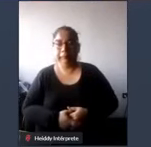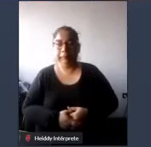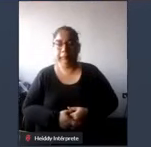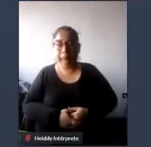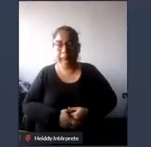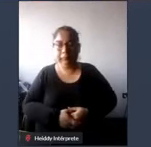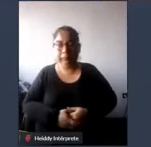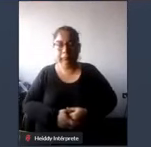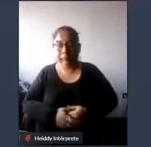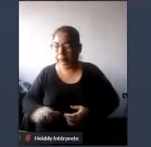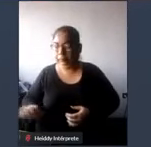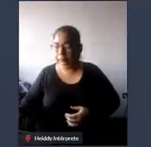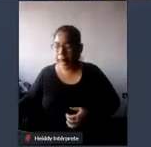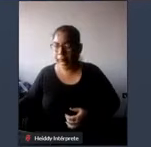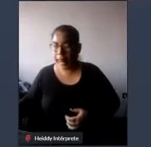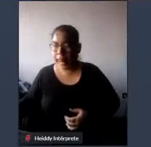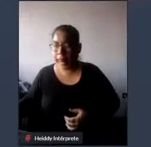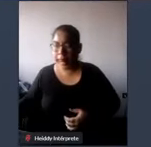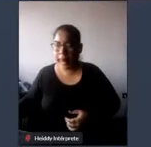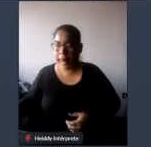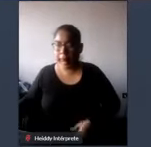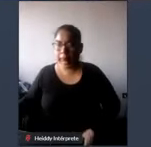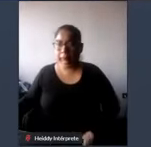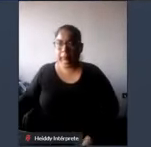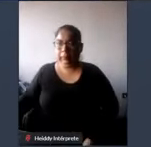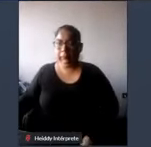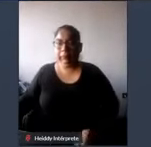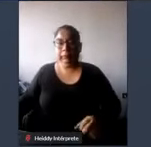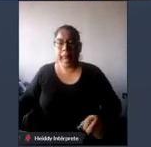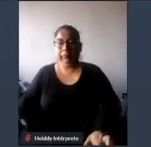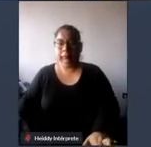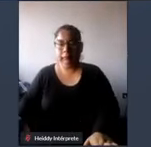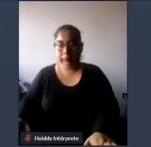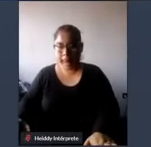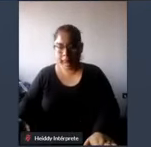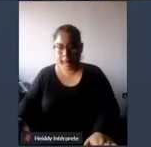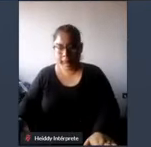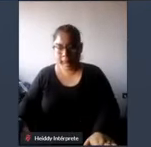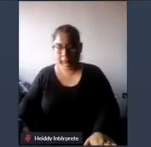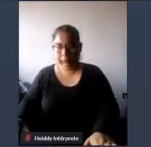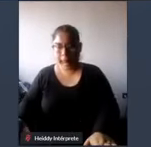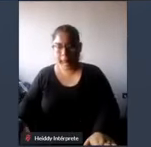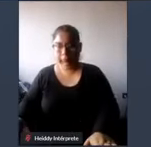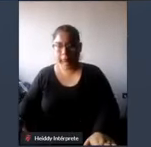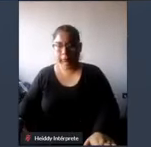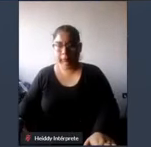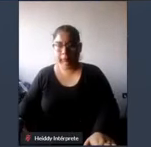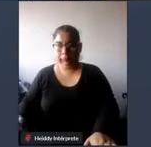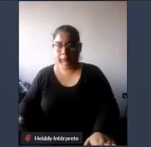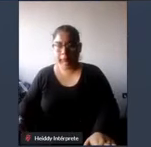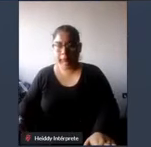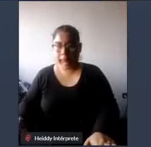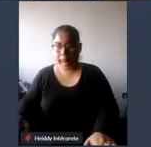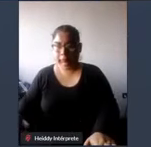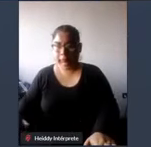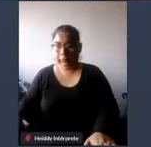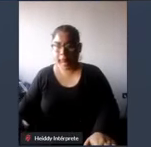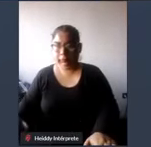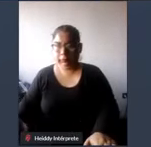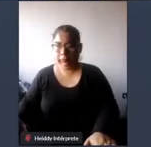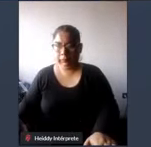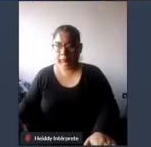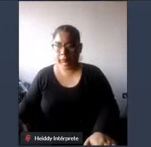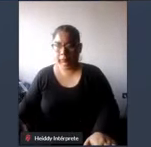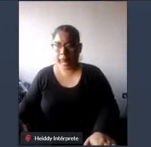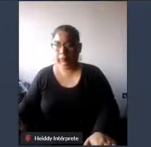mucho mejor pero todavía escuchamos un pequeño eco me parece que usted tiene otro dispositivo que también está conectado ahí es por ese motivo es que está